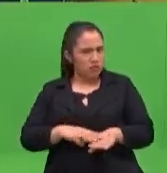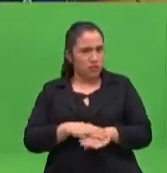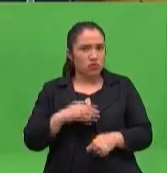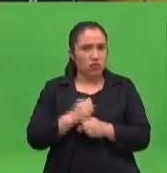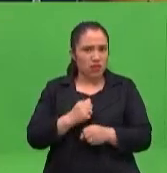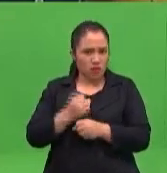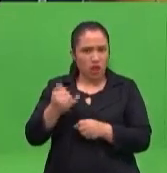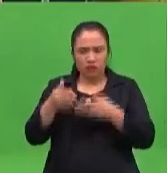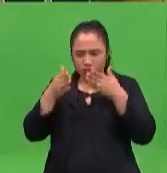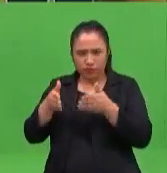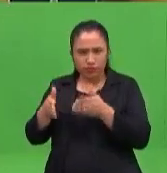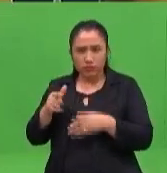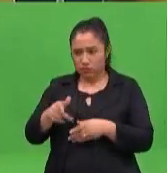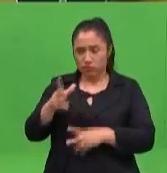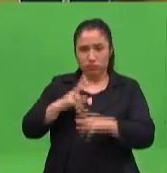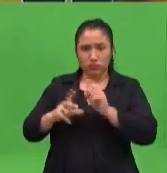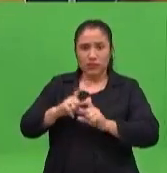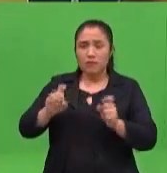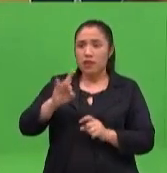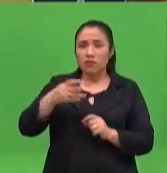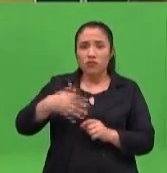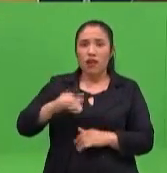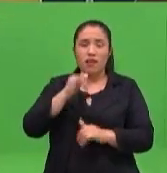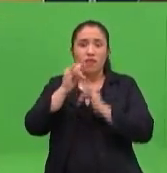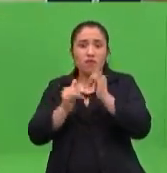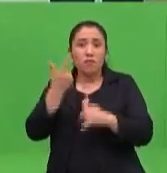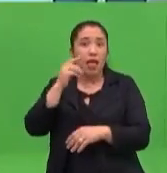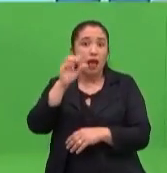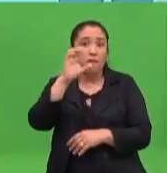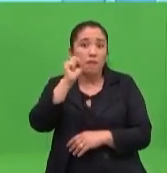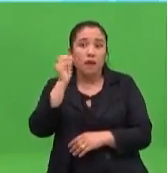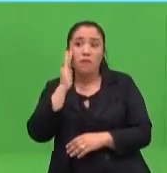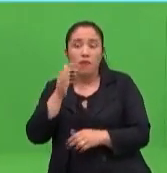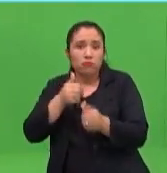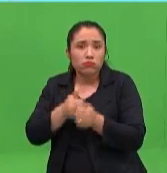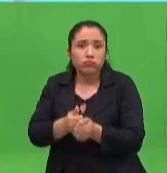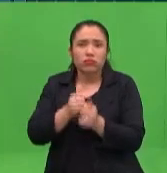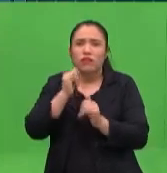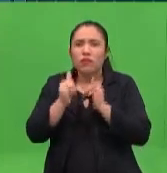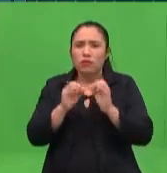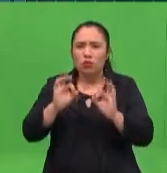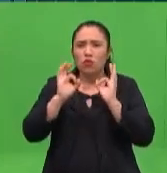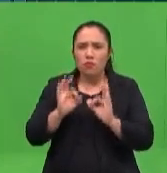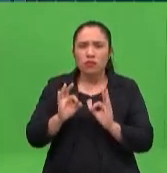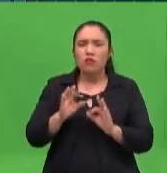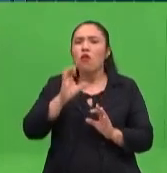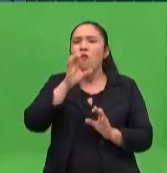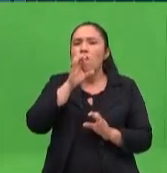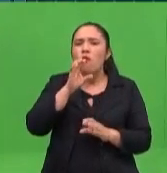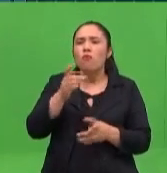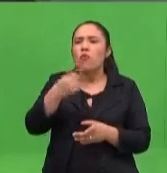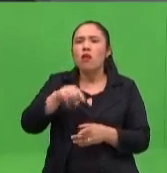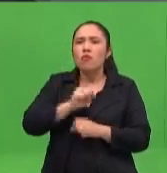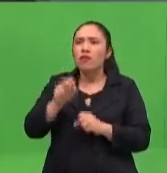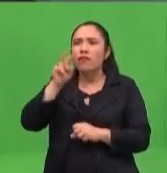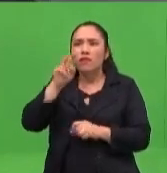cápsulas a partir del 18 para los padres. ¿Cómo se va a estar trabajando? ¿La misma forma de descarga o qué lineamientos